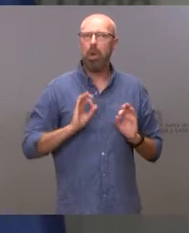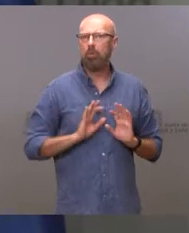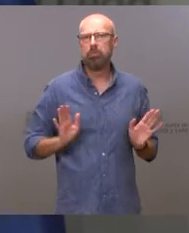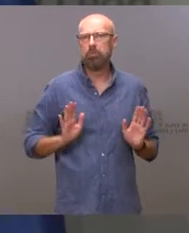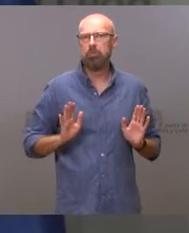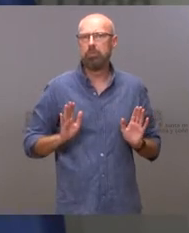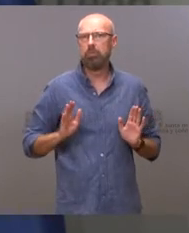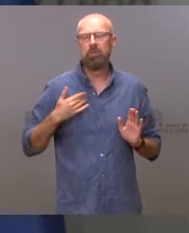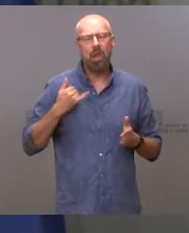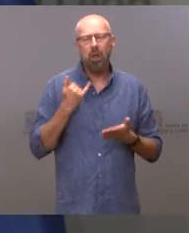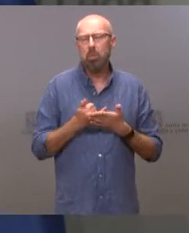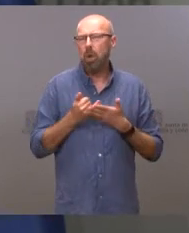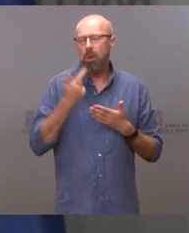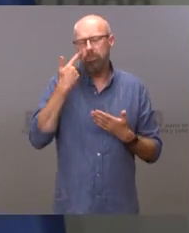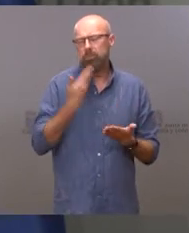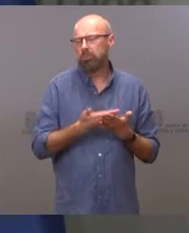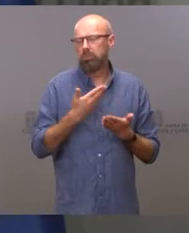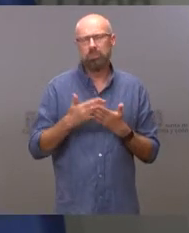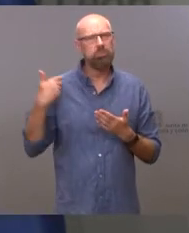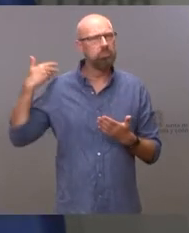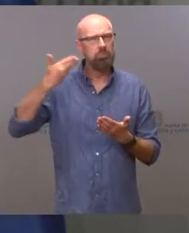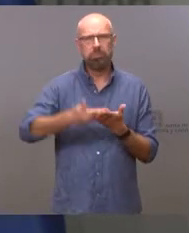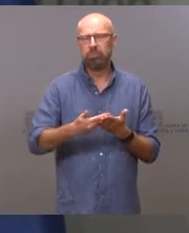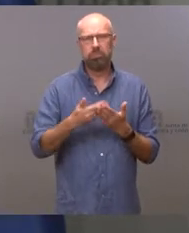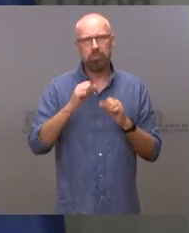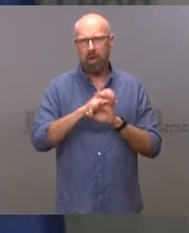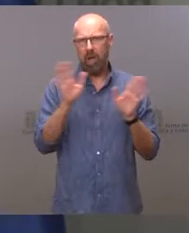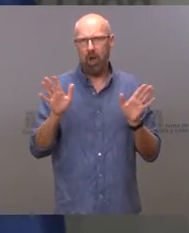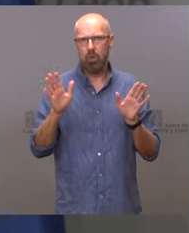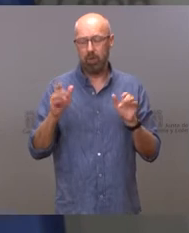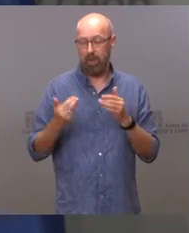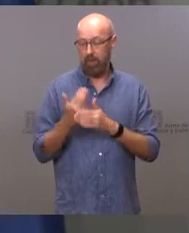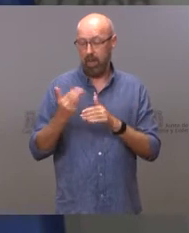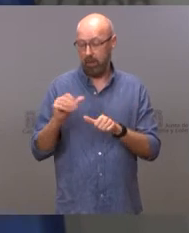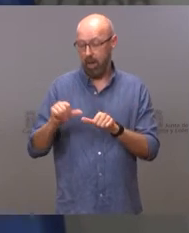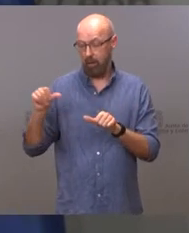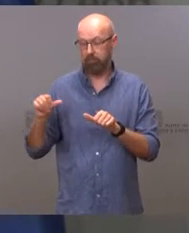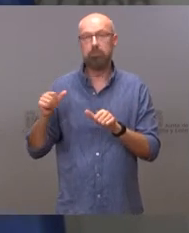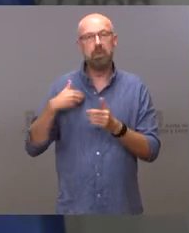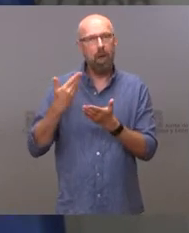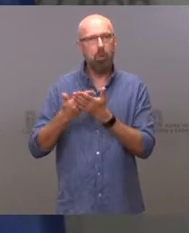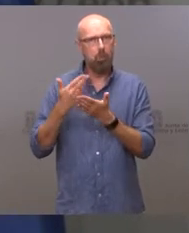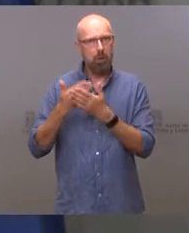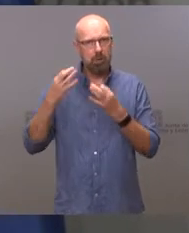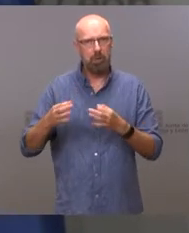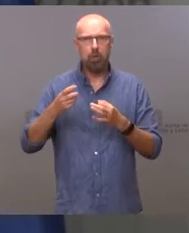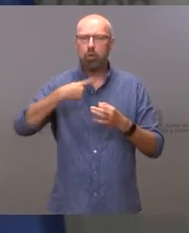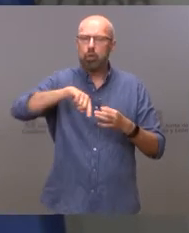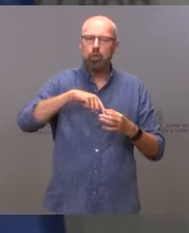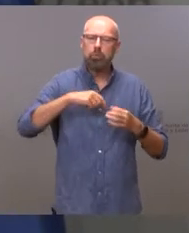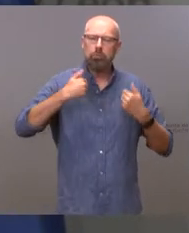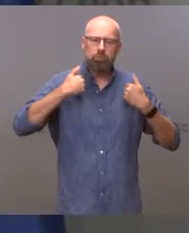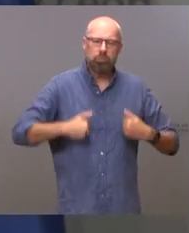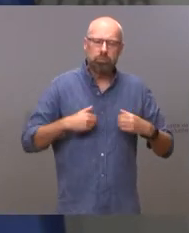hasta la saciedad. Y creo que en estos días también hemos demostrado que somos gente seria, que